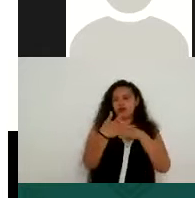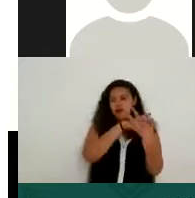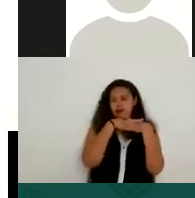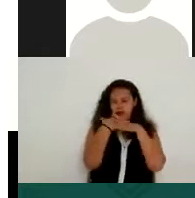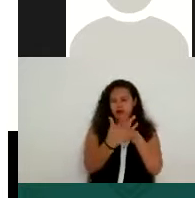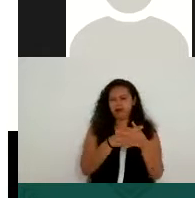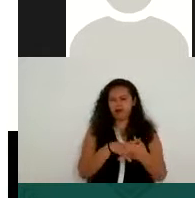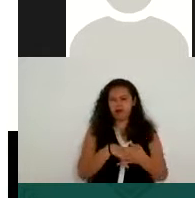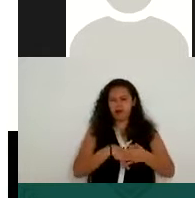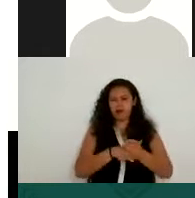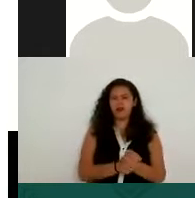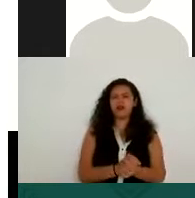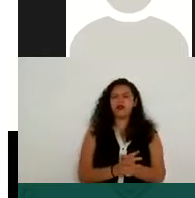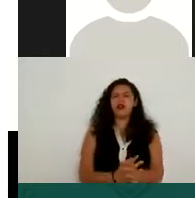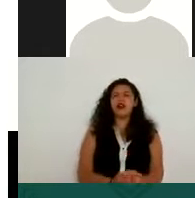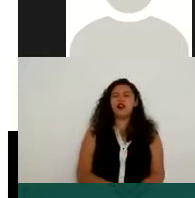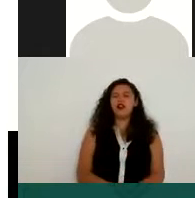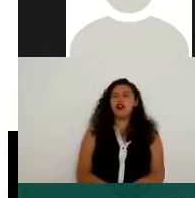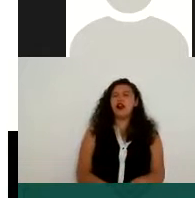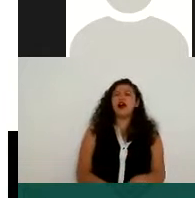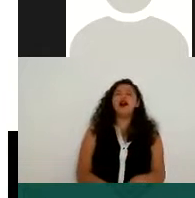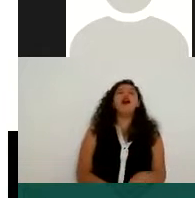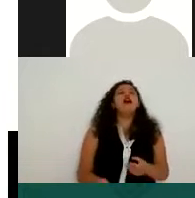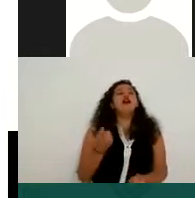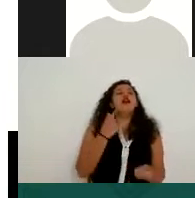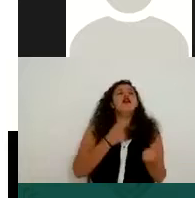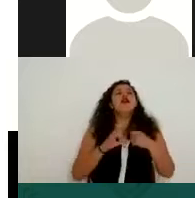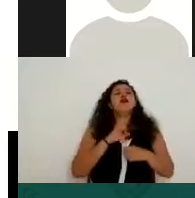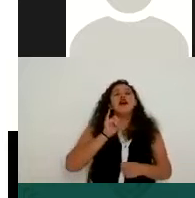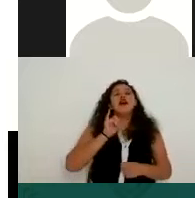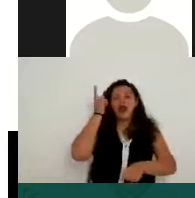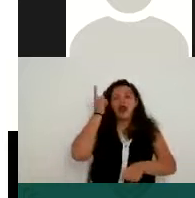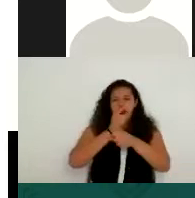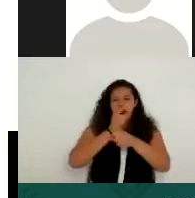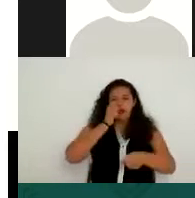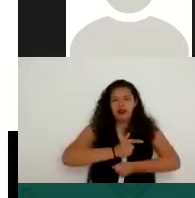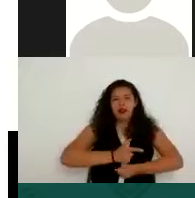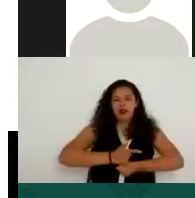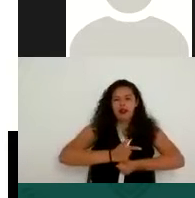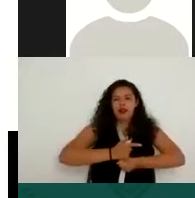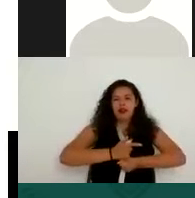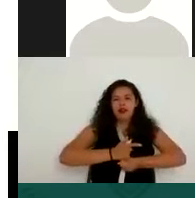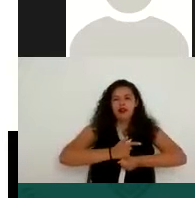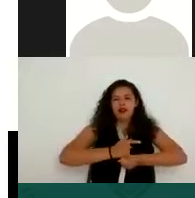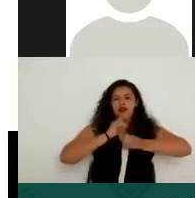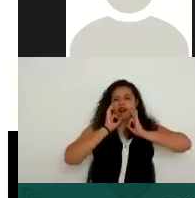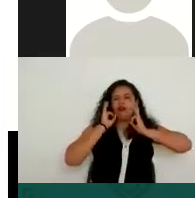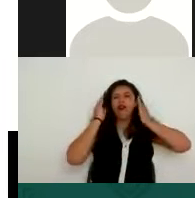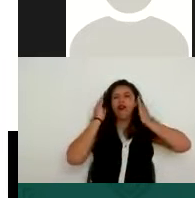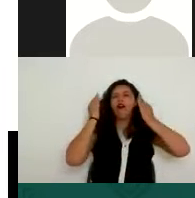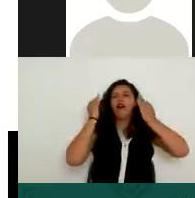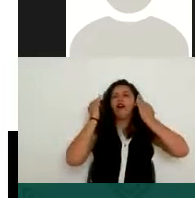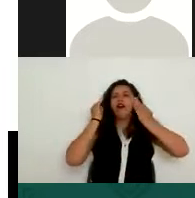algunos pero si es importante poder identificar estas formas en las que pueden ser expresados estos datos